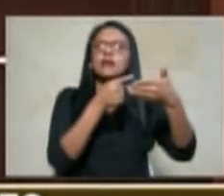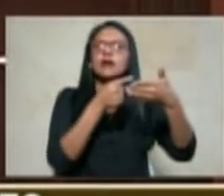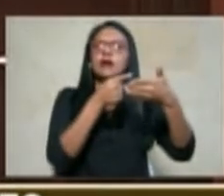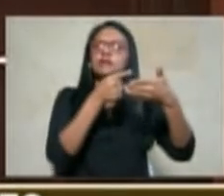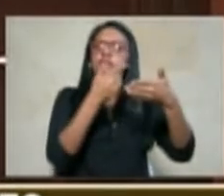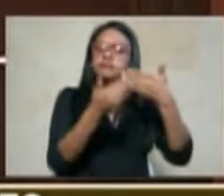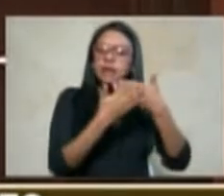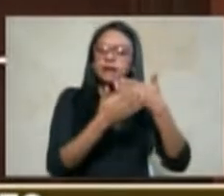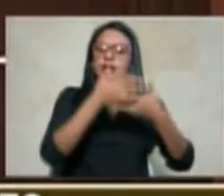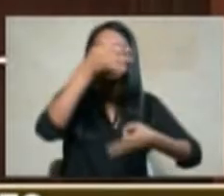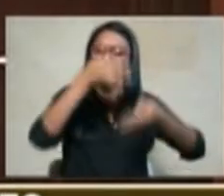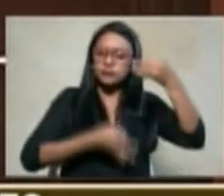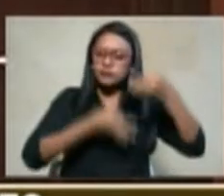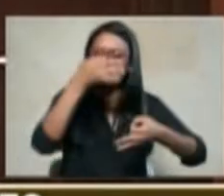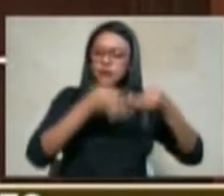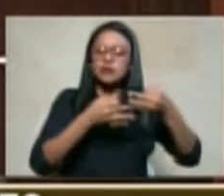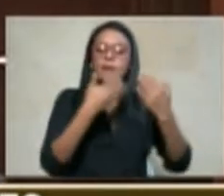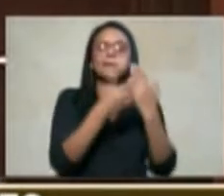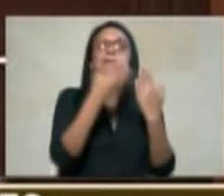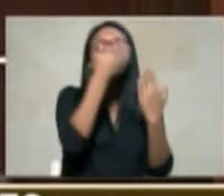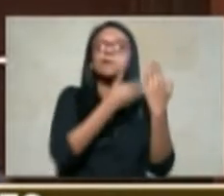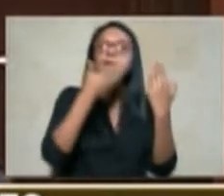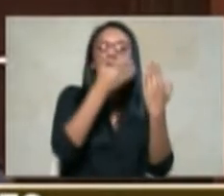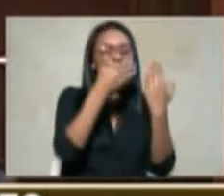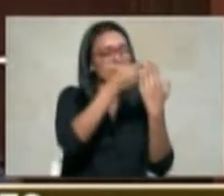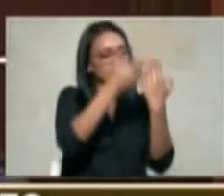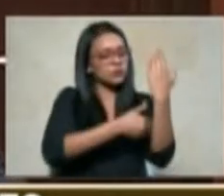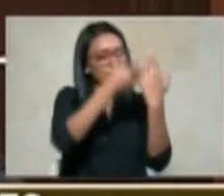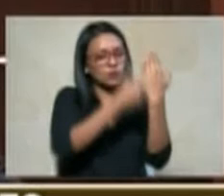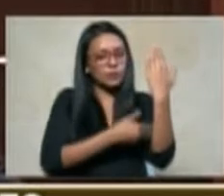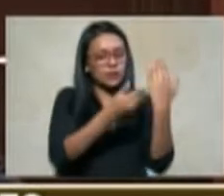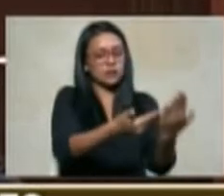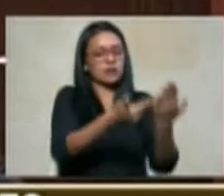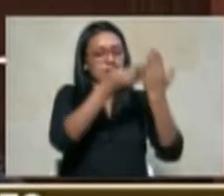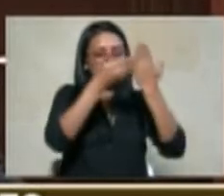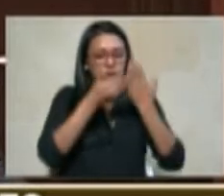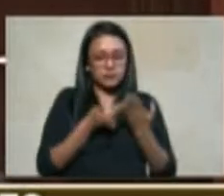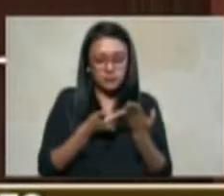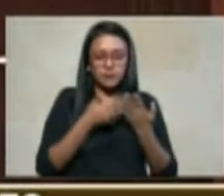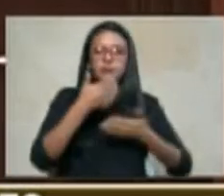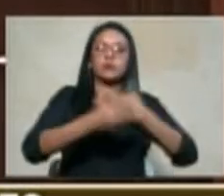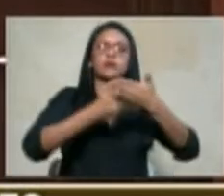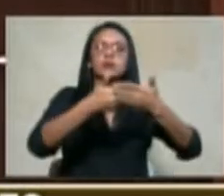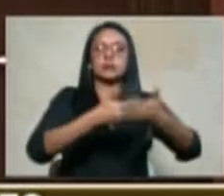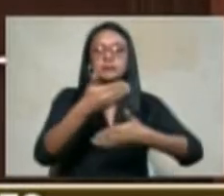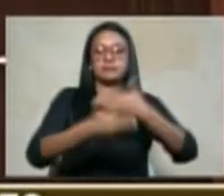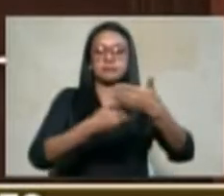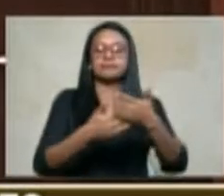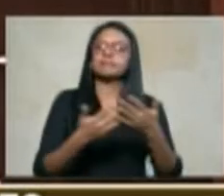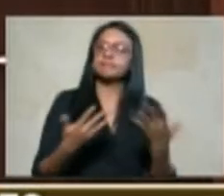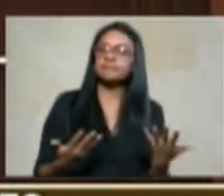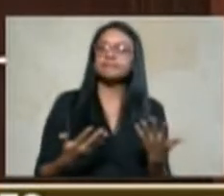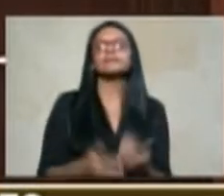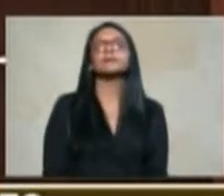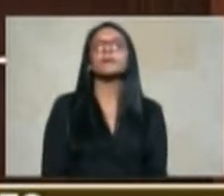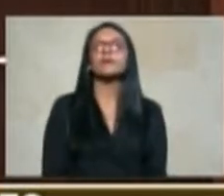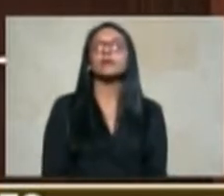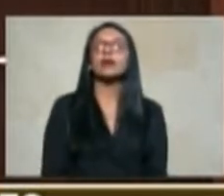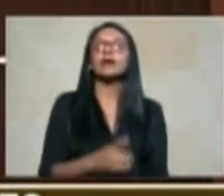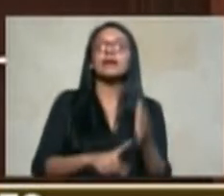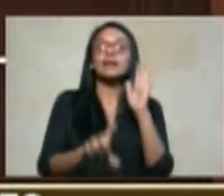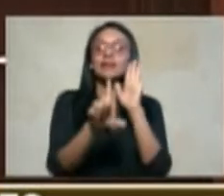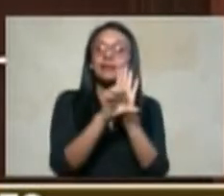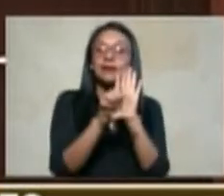pruebas y según los documentos allegados al proceso entonces tiene la ley 1448 y